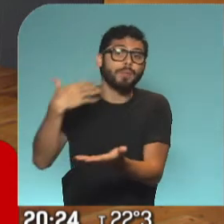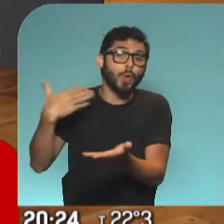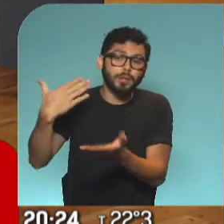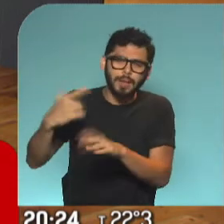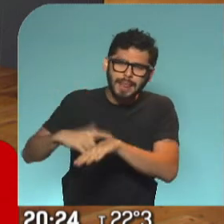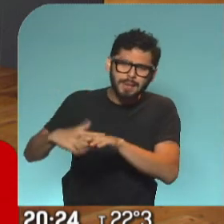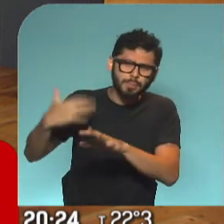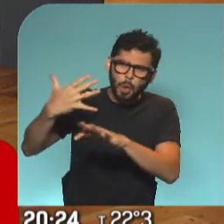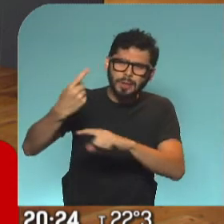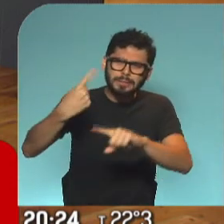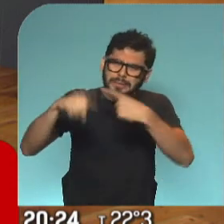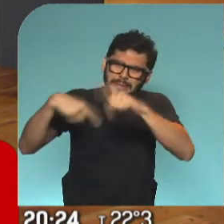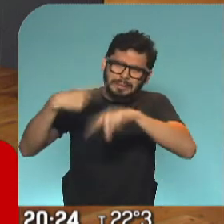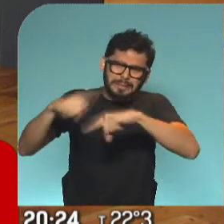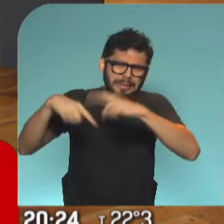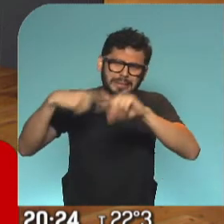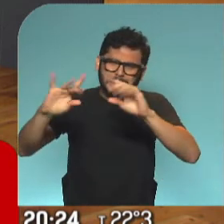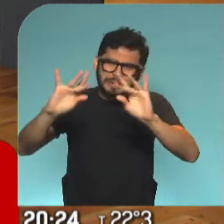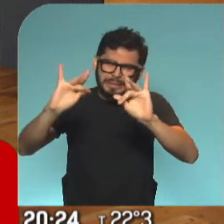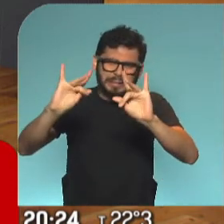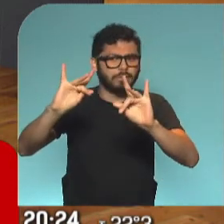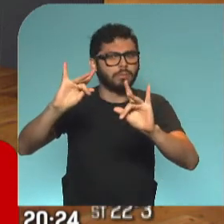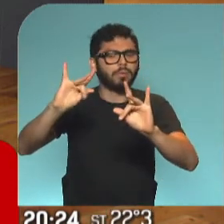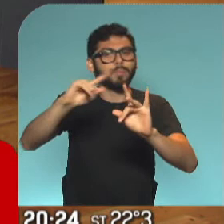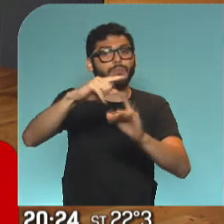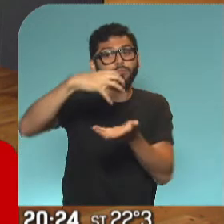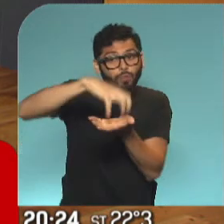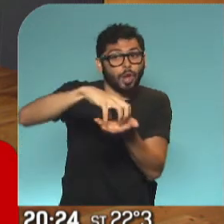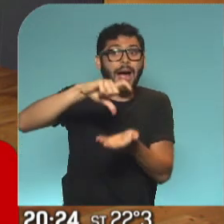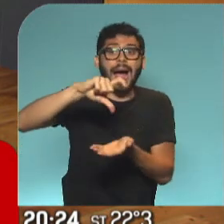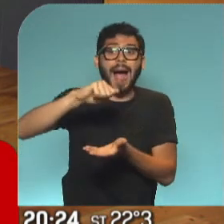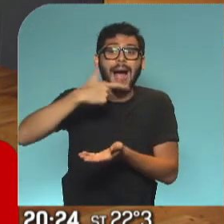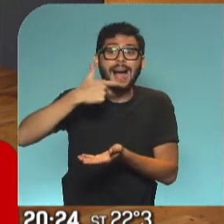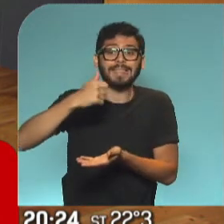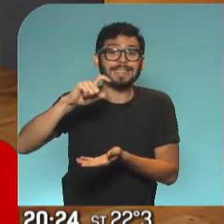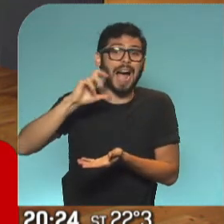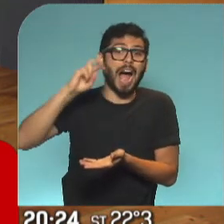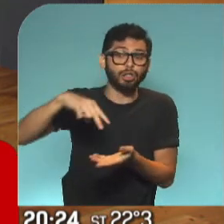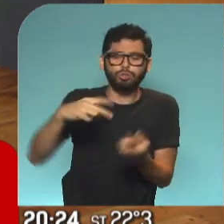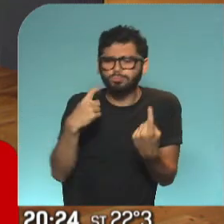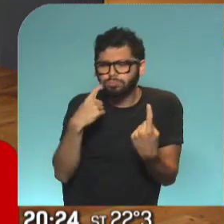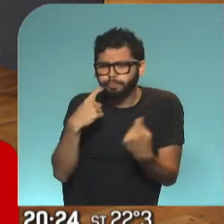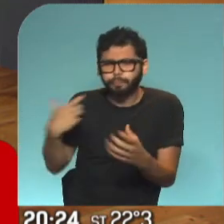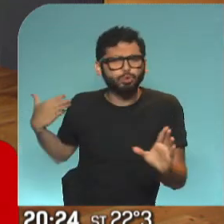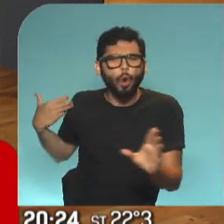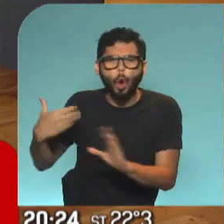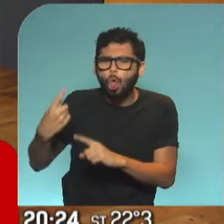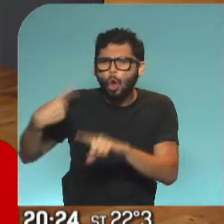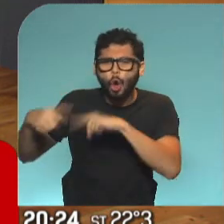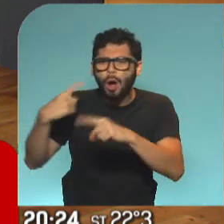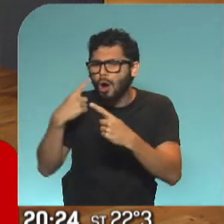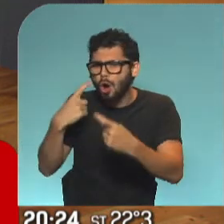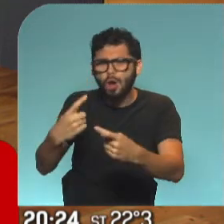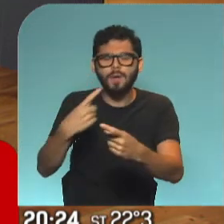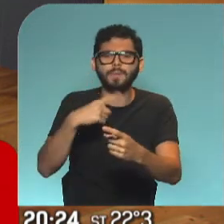de un complicadísimo trámite judicial, decidió revisar todo y reivindicó esta posibilidad de